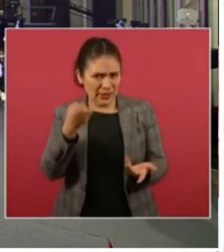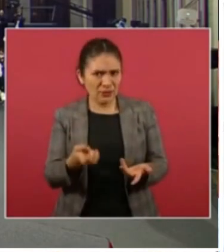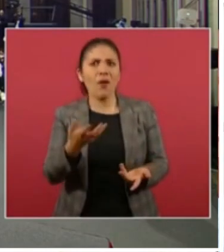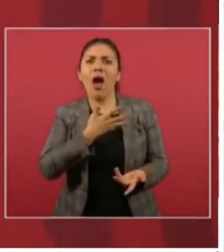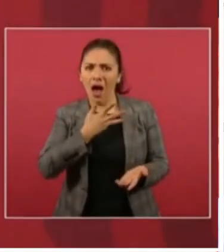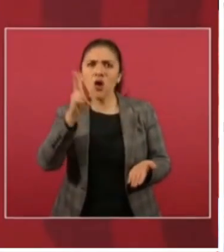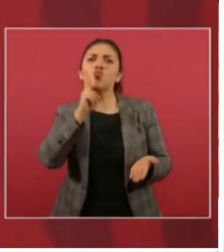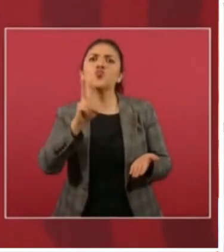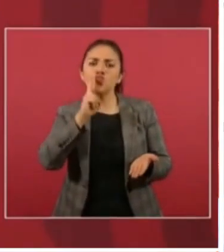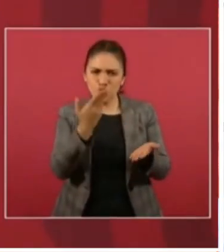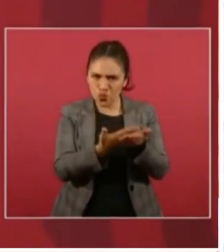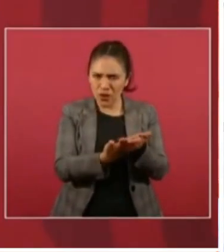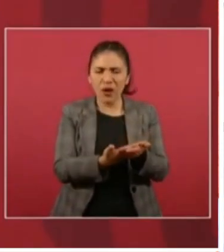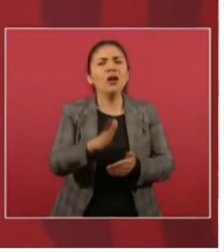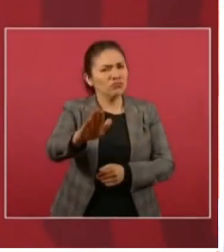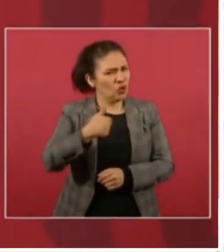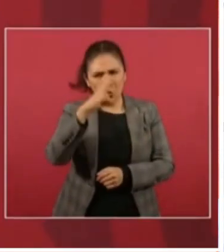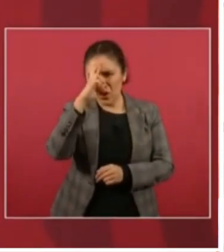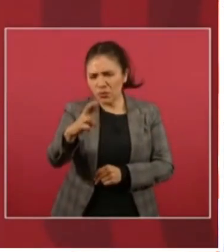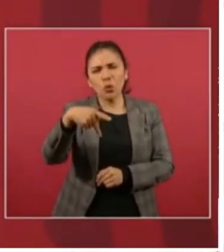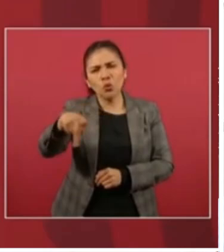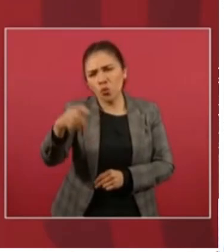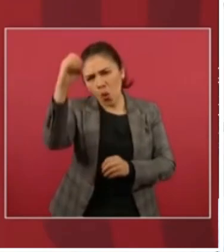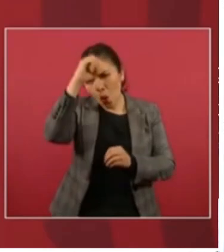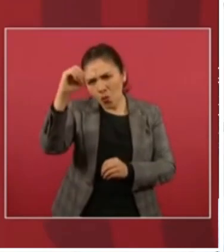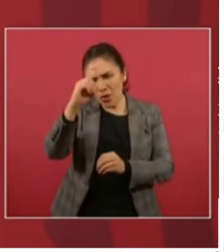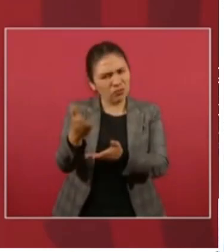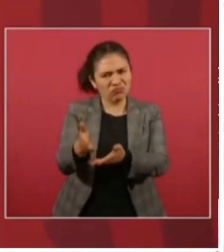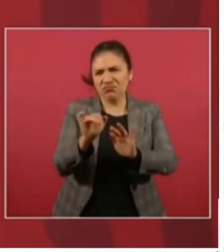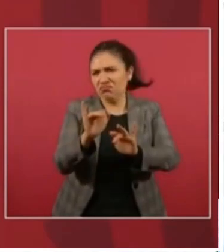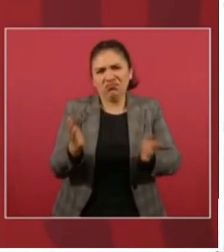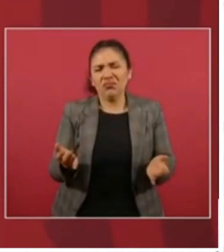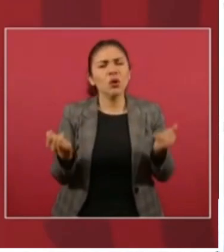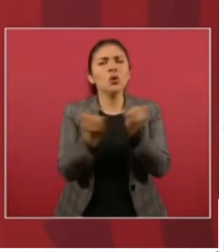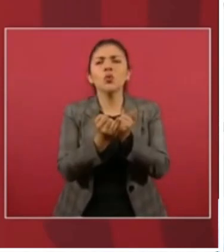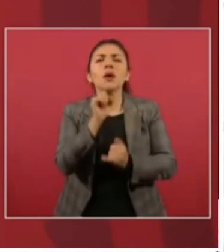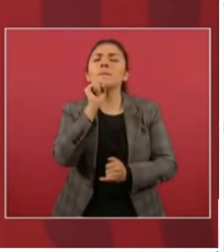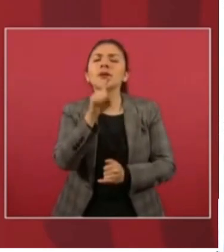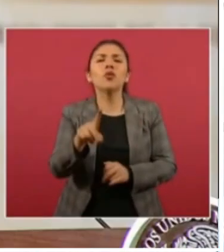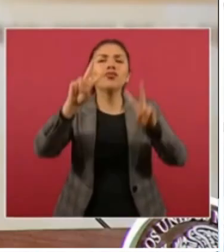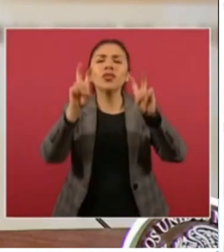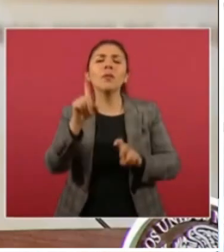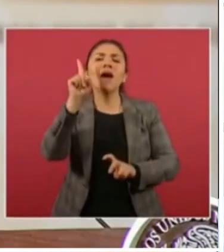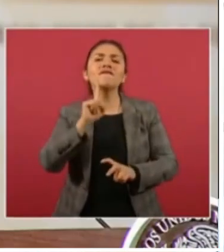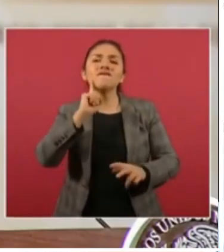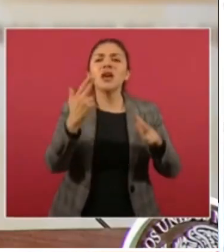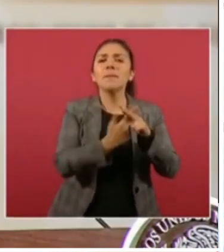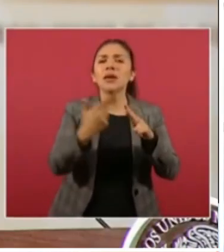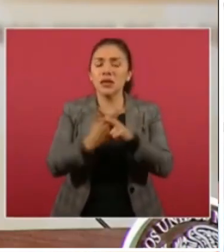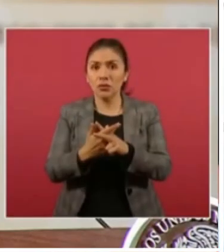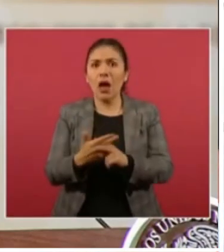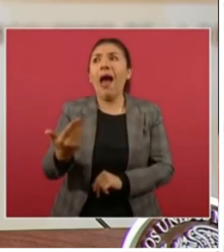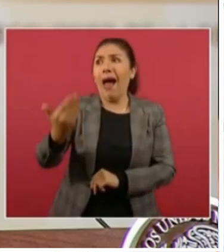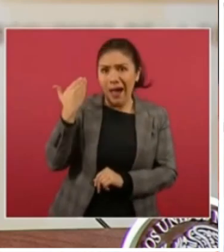probar. Yo respeto su punto de vista de ustedes. Es lo mismo en el caso de los feminicidios. Desde luego que